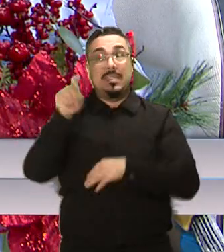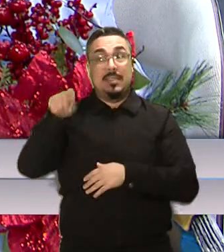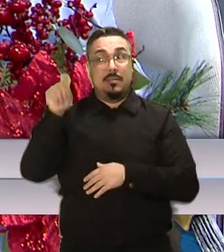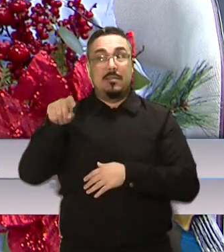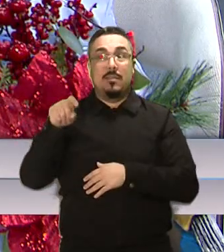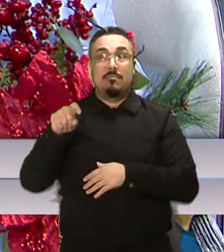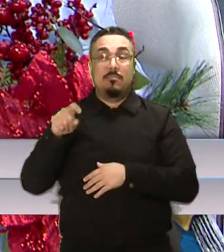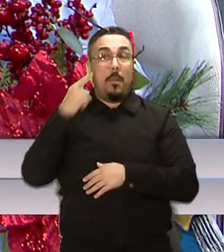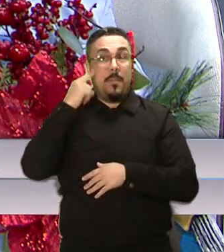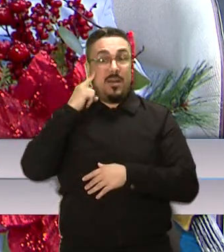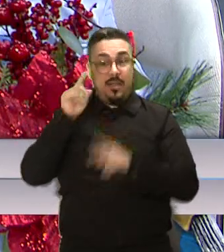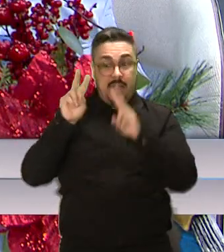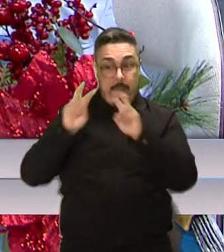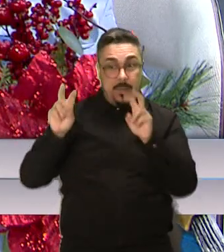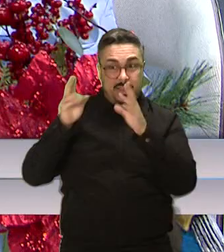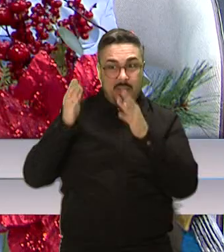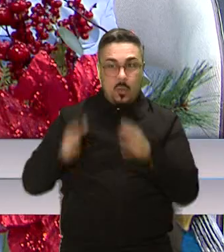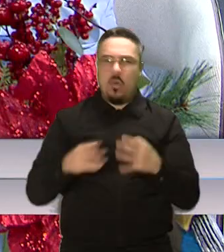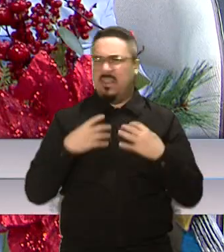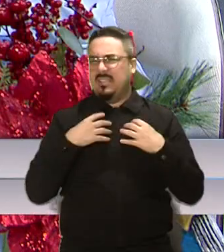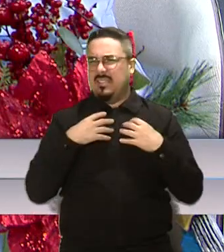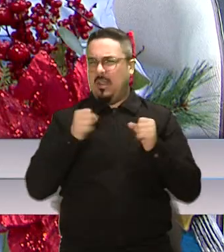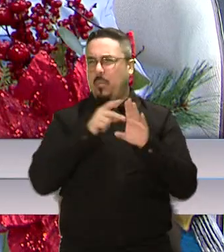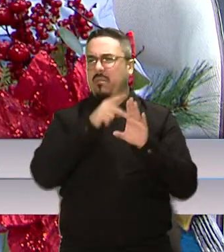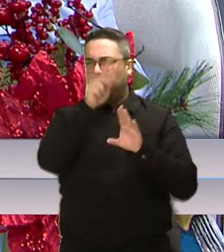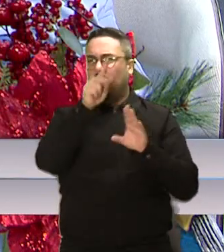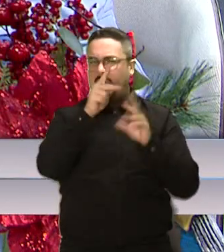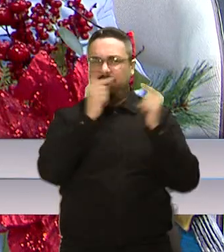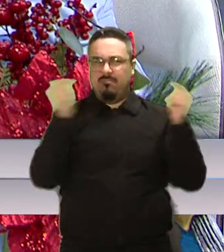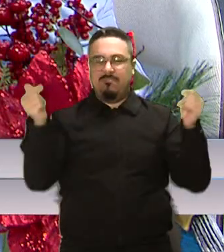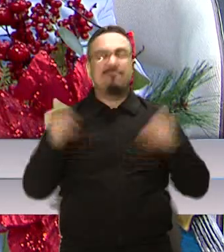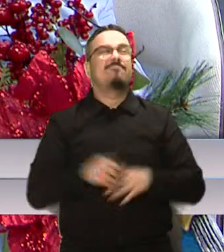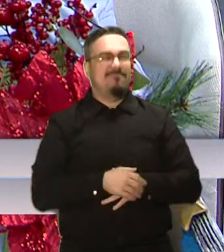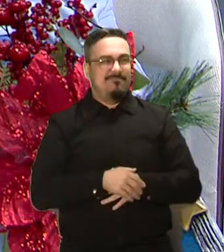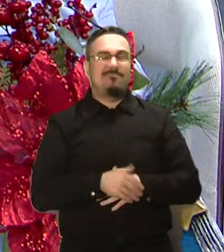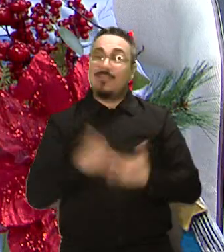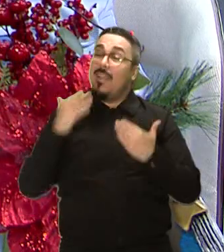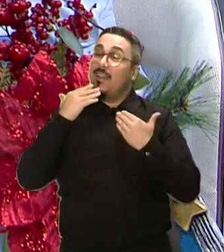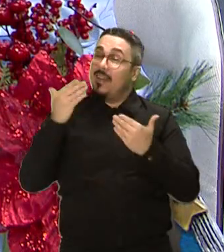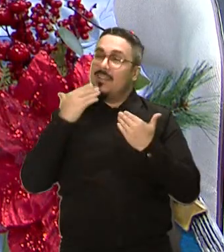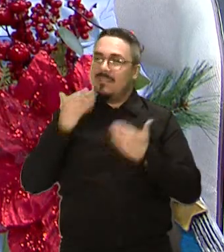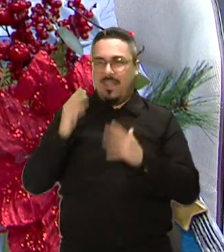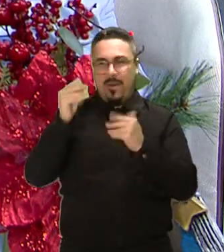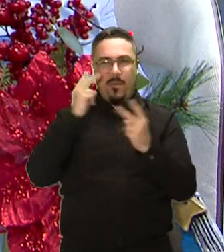investigadores, los saludistas y el propio departamento. Claro que sí. Muchísimas gracias, doctora. Esperamos pronto por acá. Claro que sí.